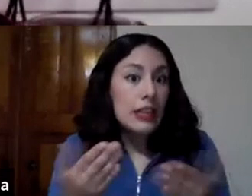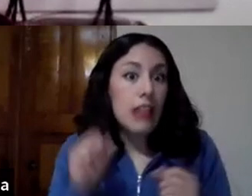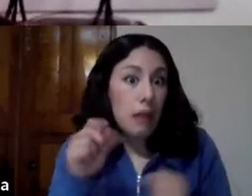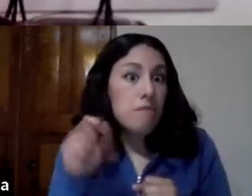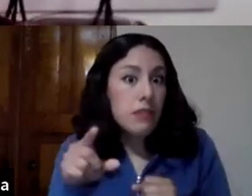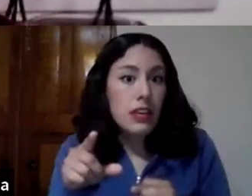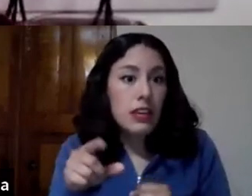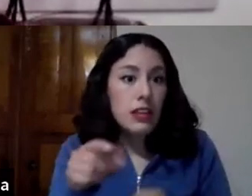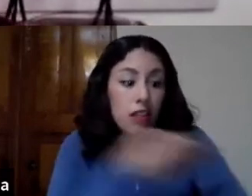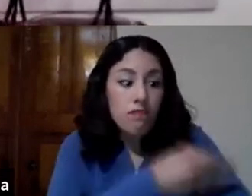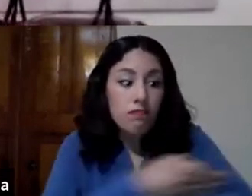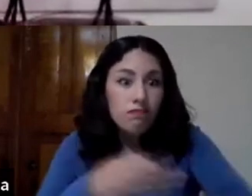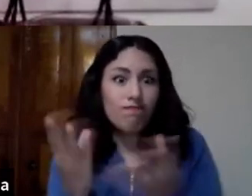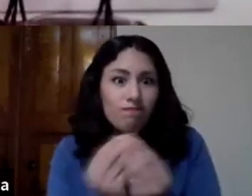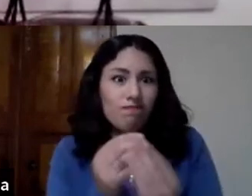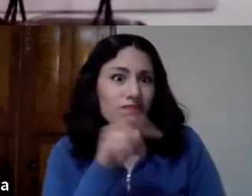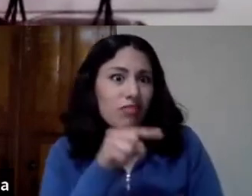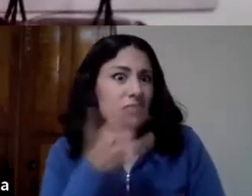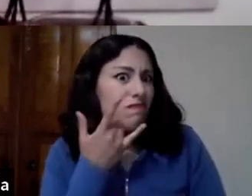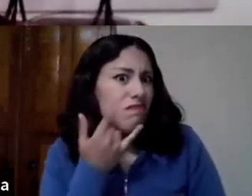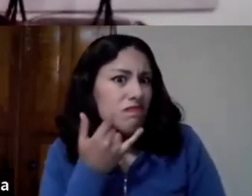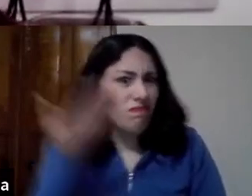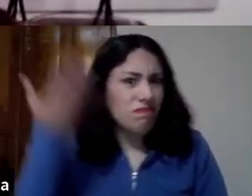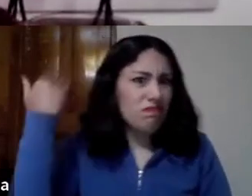impactante sangrienta un poco traumatizante